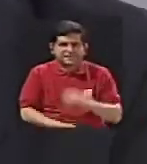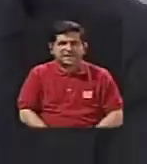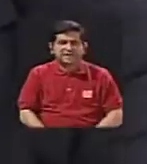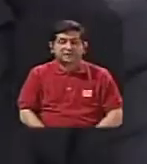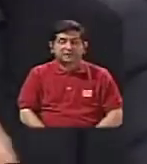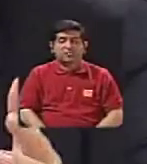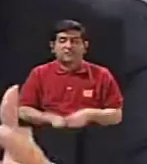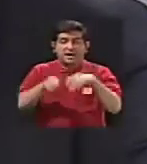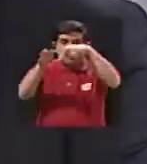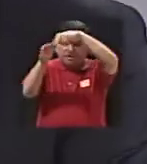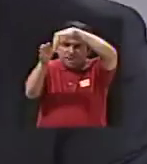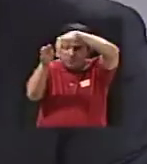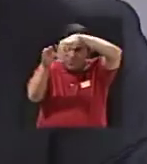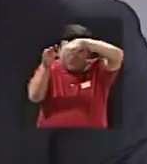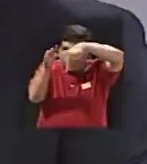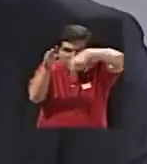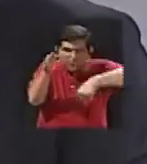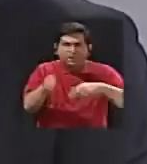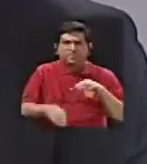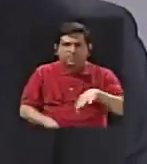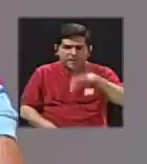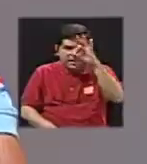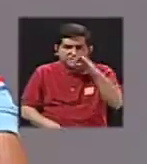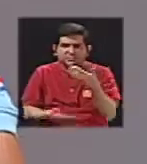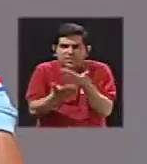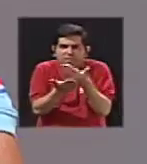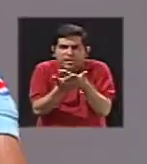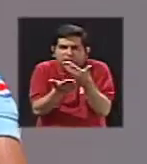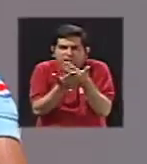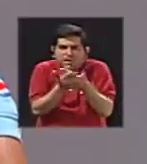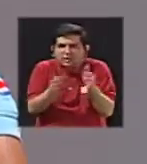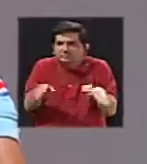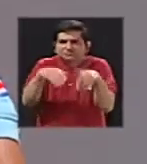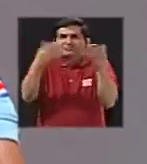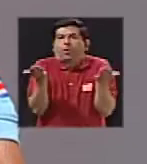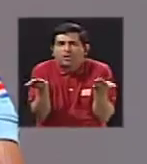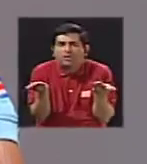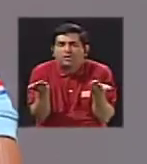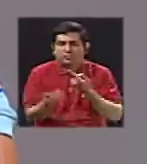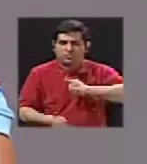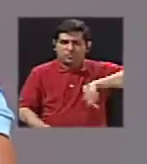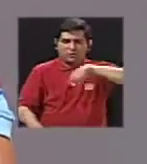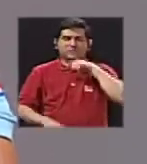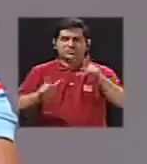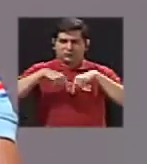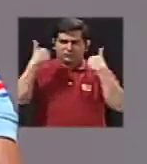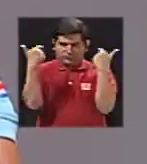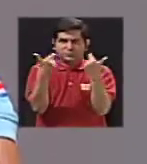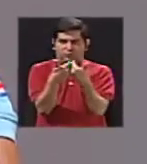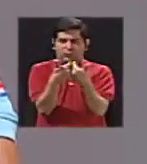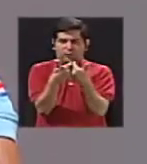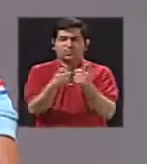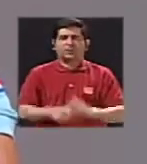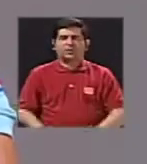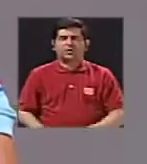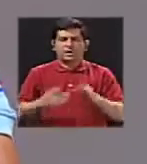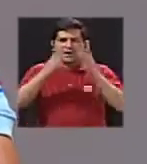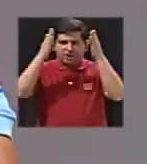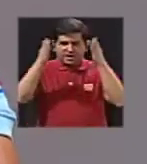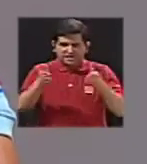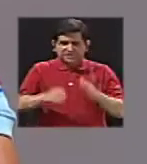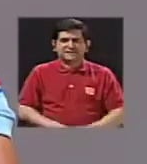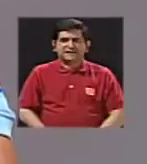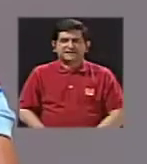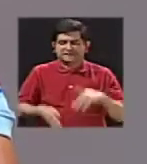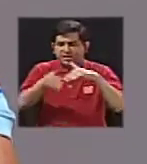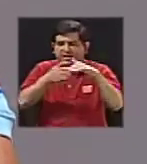cráter y recoger las muestras que requieren. Sí, bueno, nosotros somos un grupo de geólogos y volcanólogos